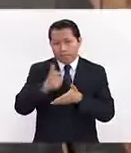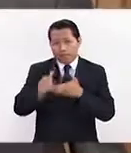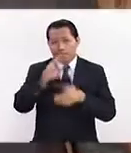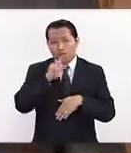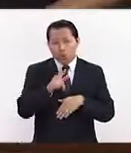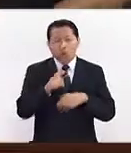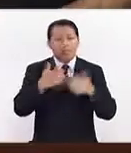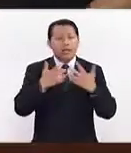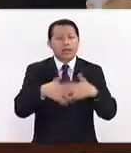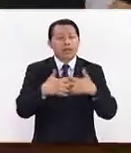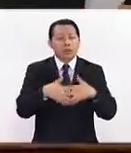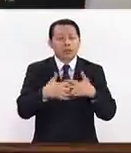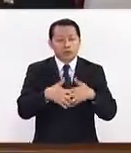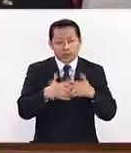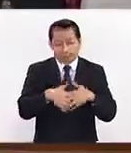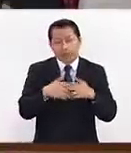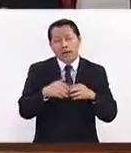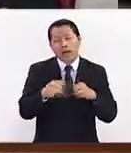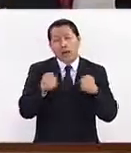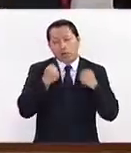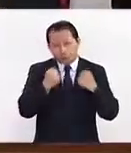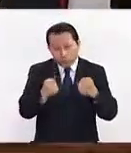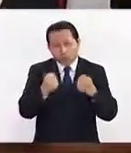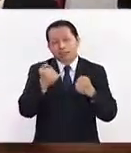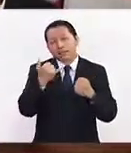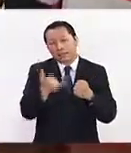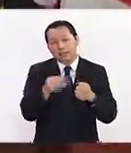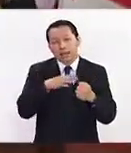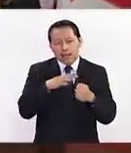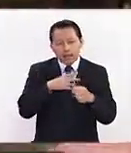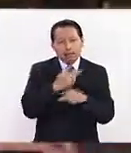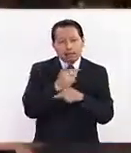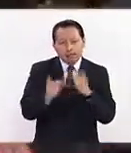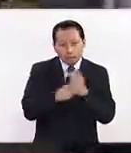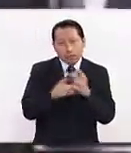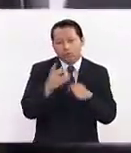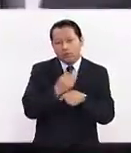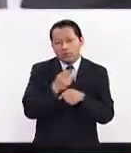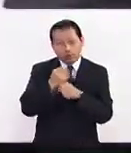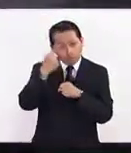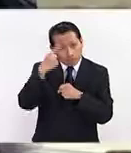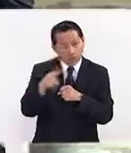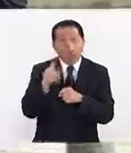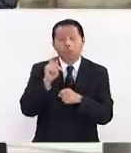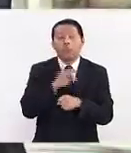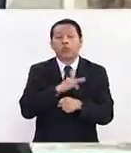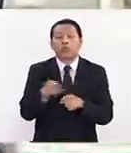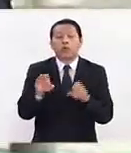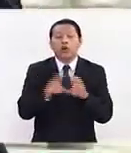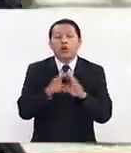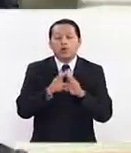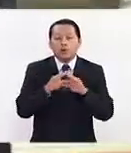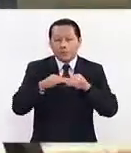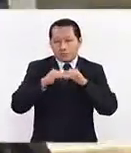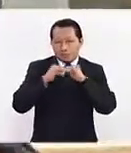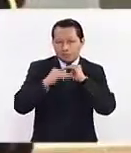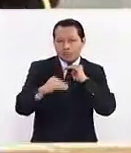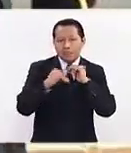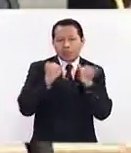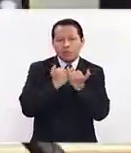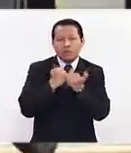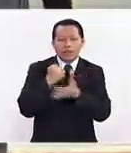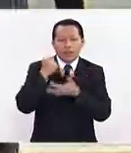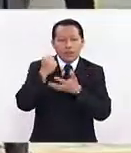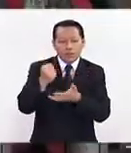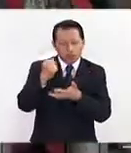de la industria automotriz y el sector manufacturero para que se pueda tener un piso parejo y que las inversiones no se